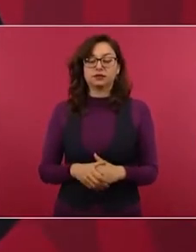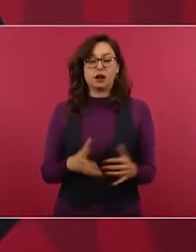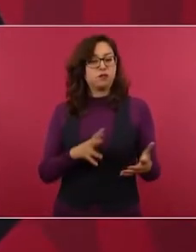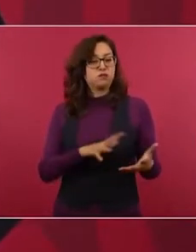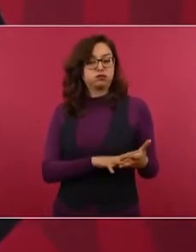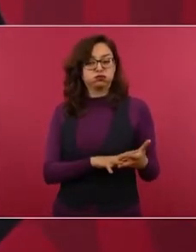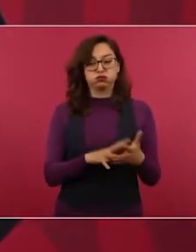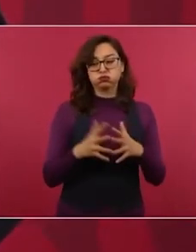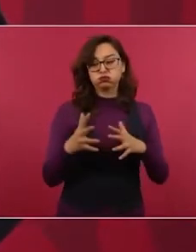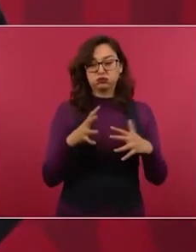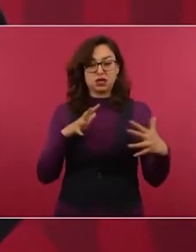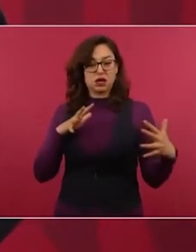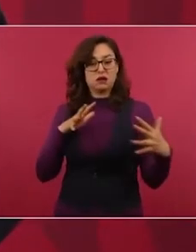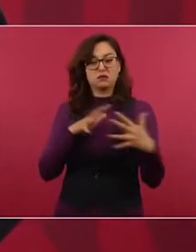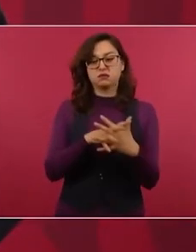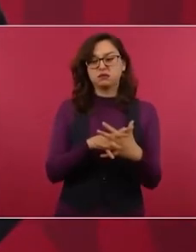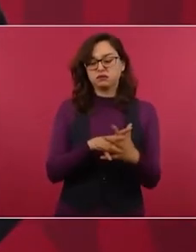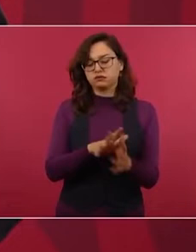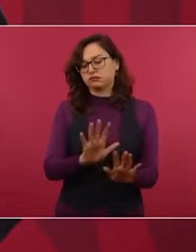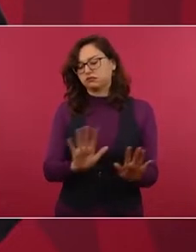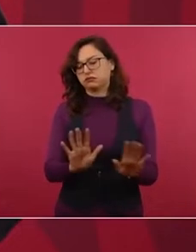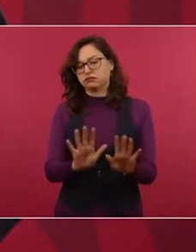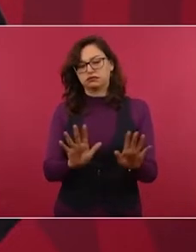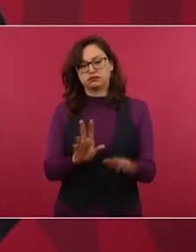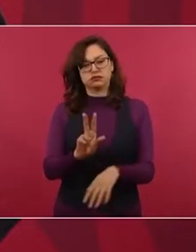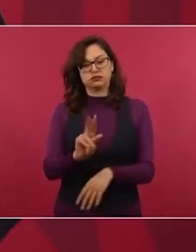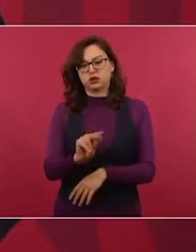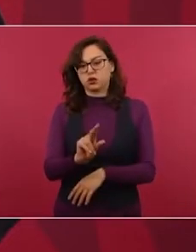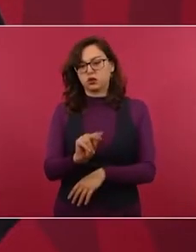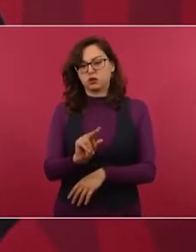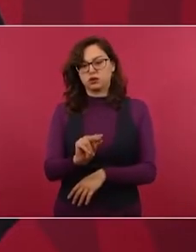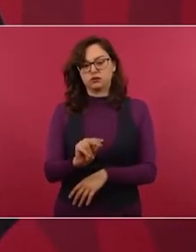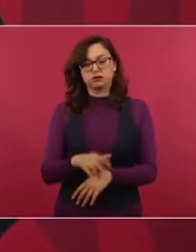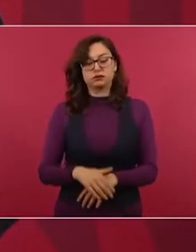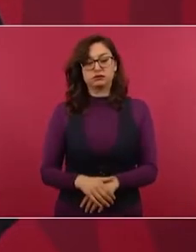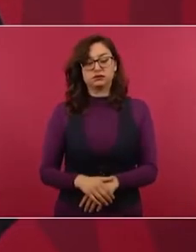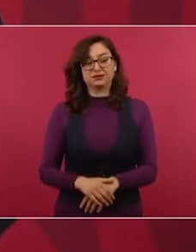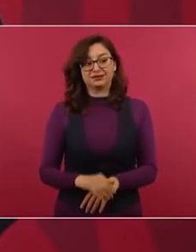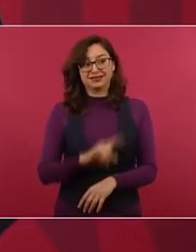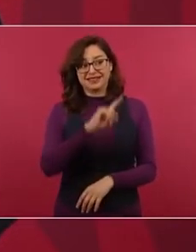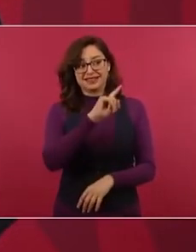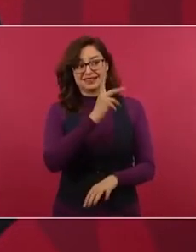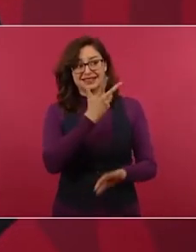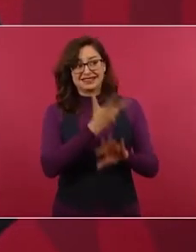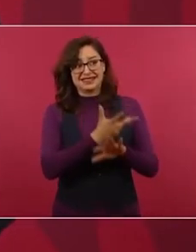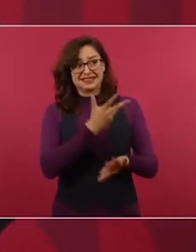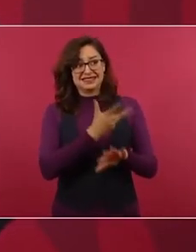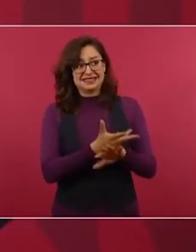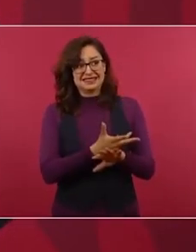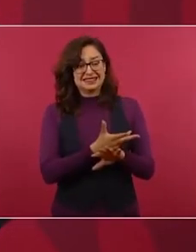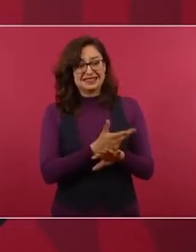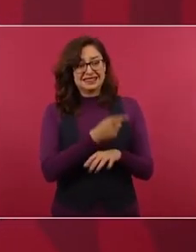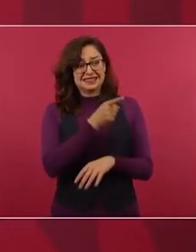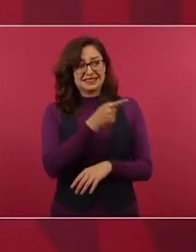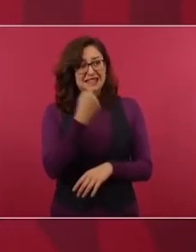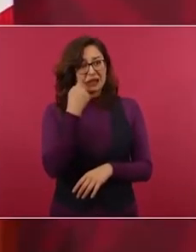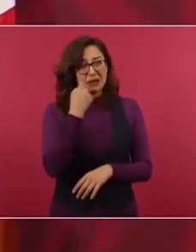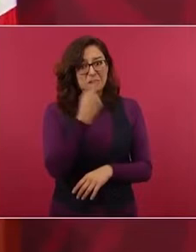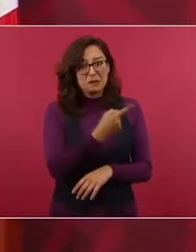En Estados Unidos de este asesinato de